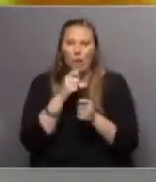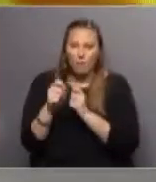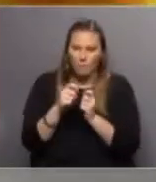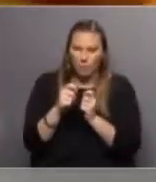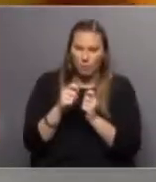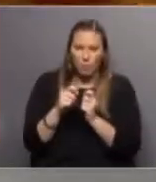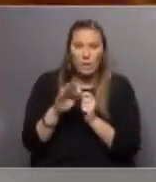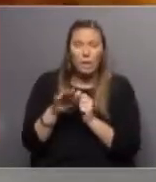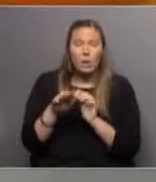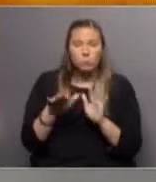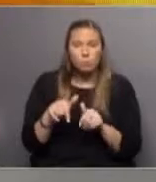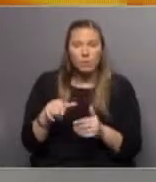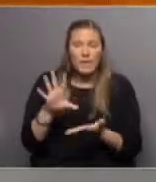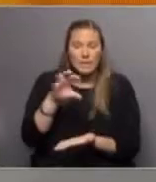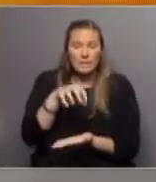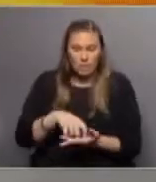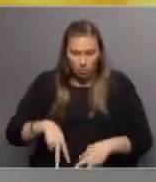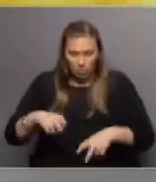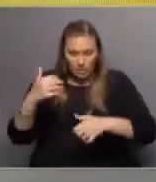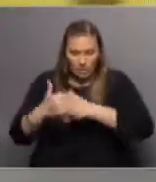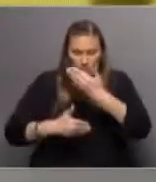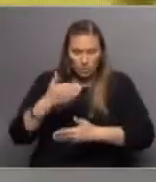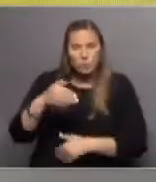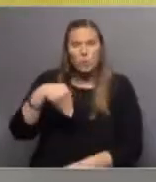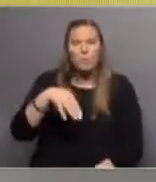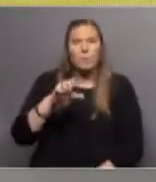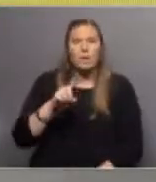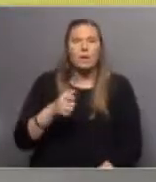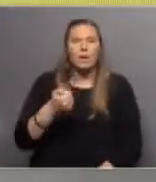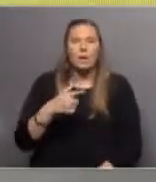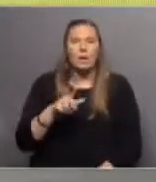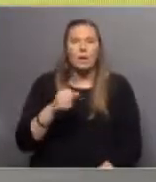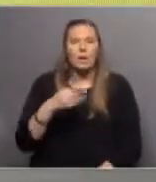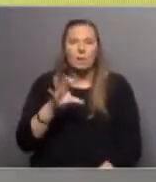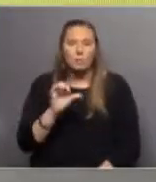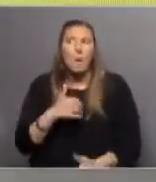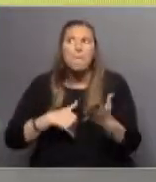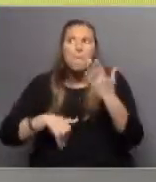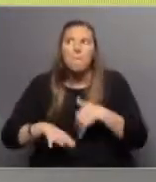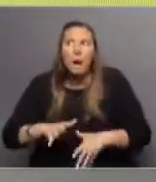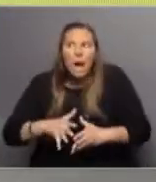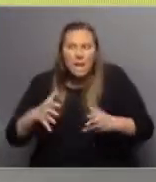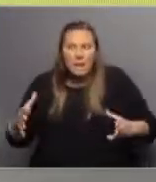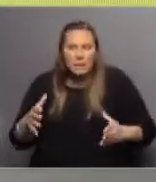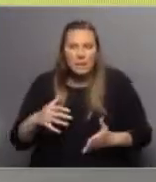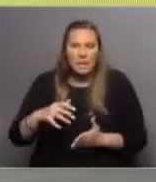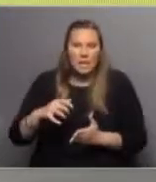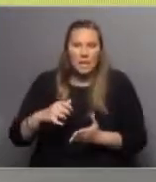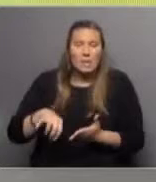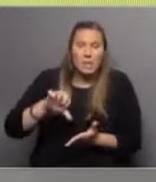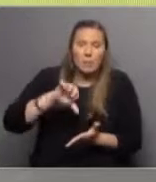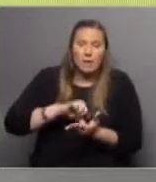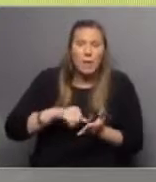especialmente sobre el Centro de Investigación y Desarrollo de Megalabs, que es uno de los más grandes del país, con más de 100 investigadores